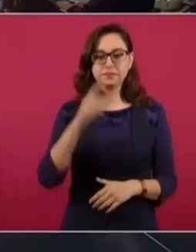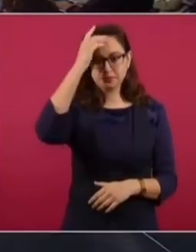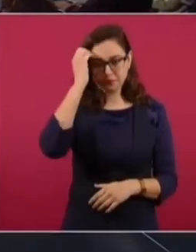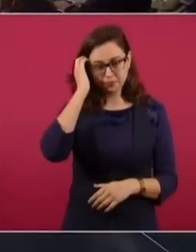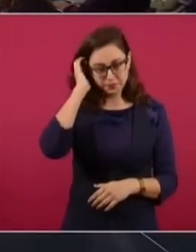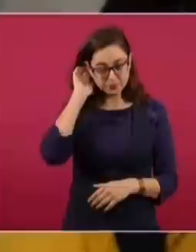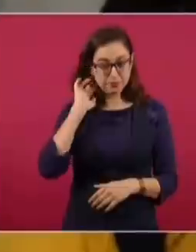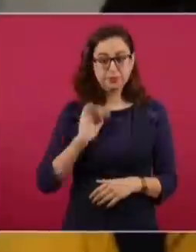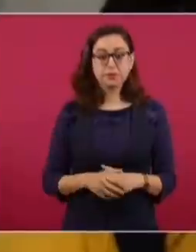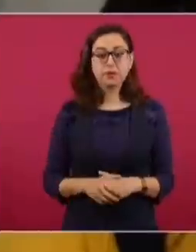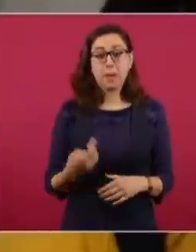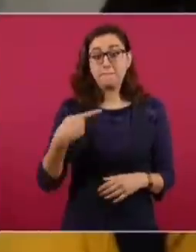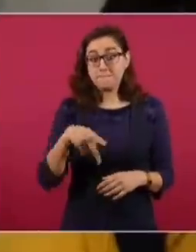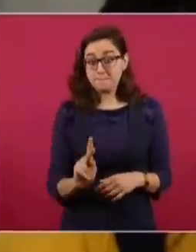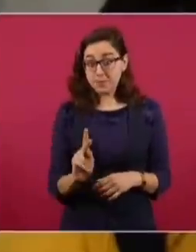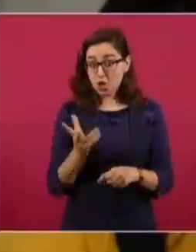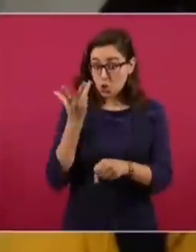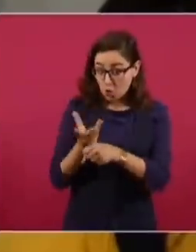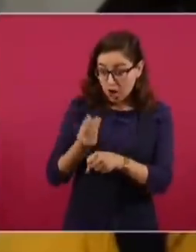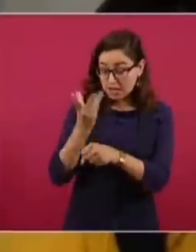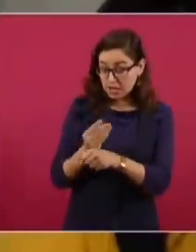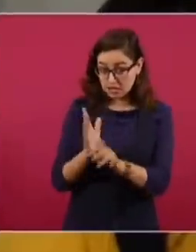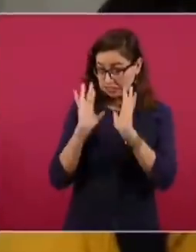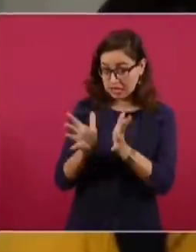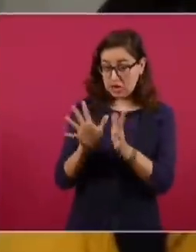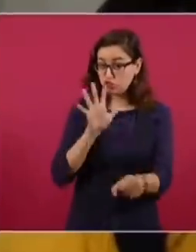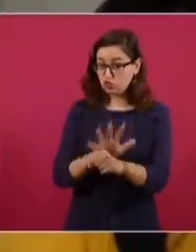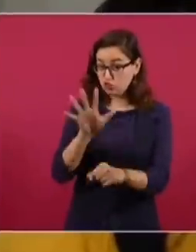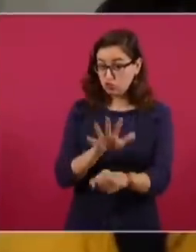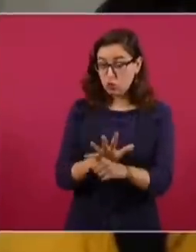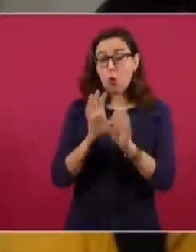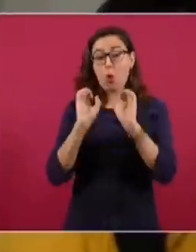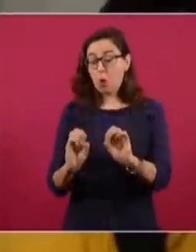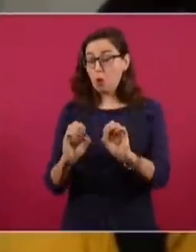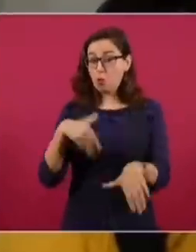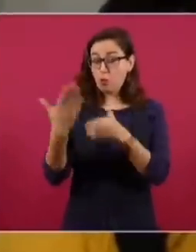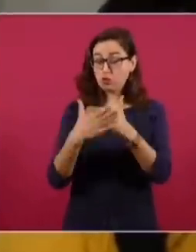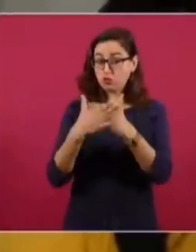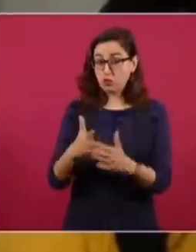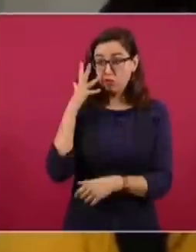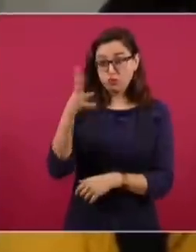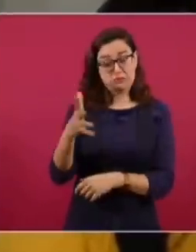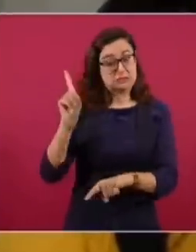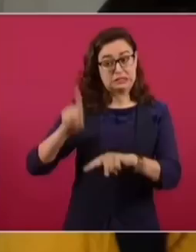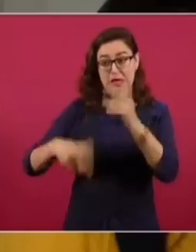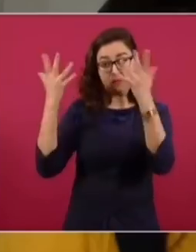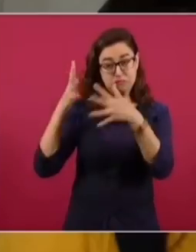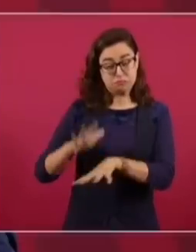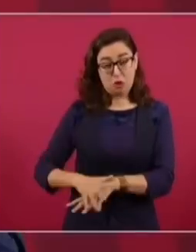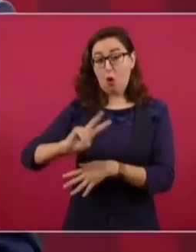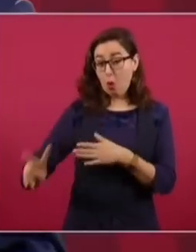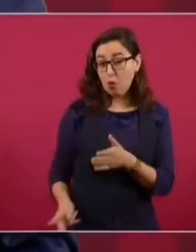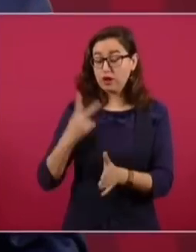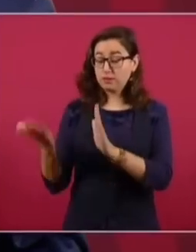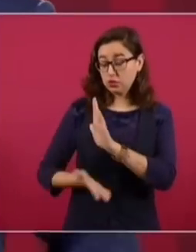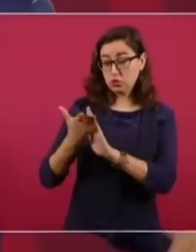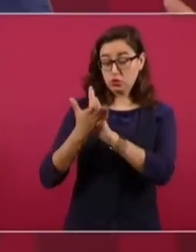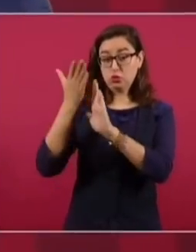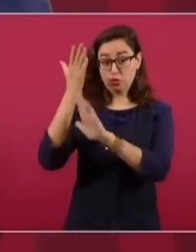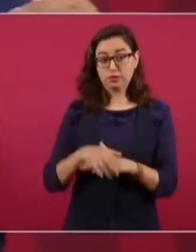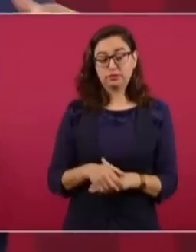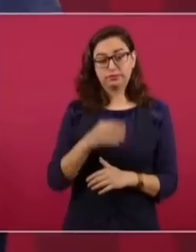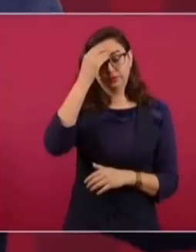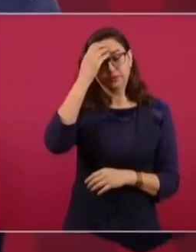Presidente, pero el dictamen que dice, o que con esta reestructuración quedaría bien o si en un futuro se necesitaría una reconstrucción que como usted ha dicho no se comprometería por el tiempo. Habían dos opciones. Una,